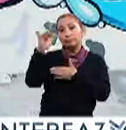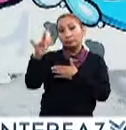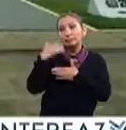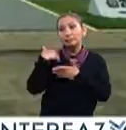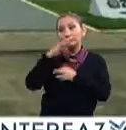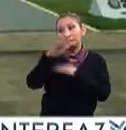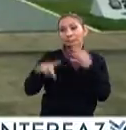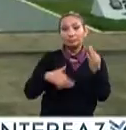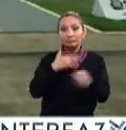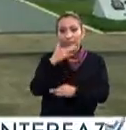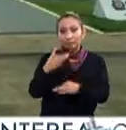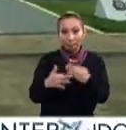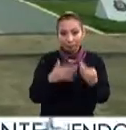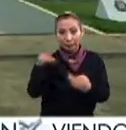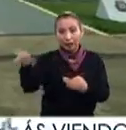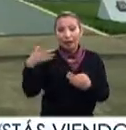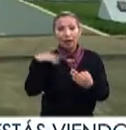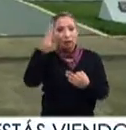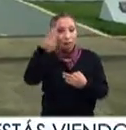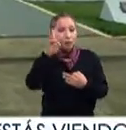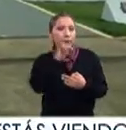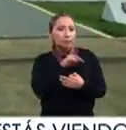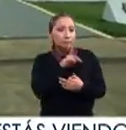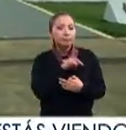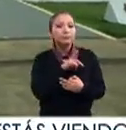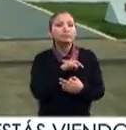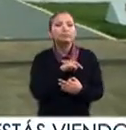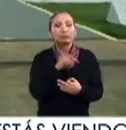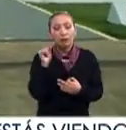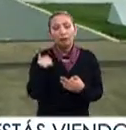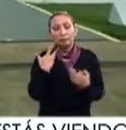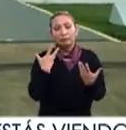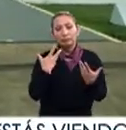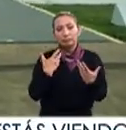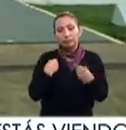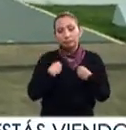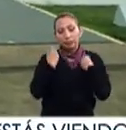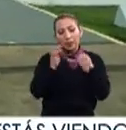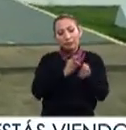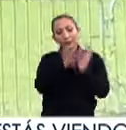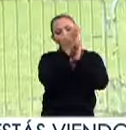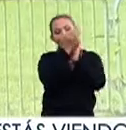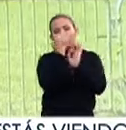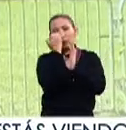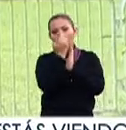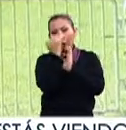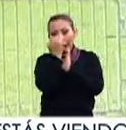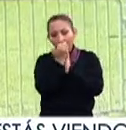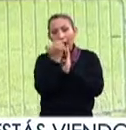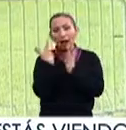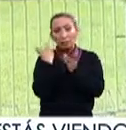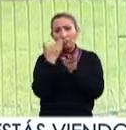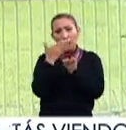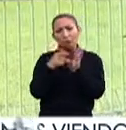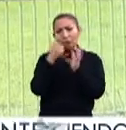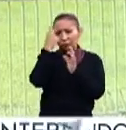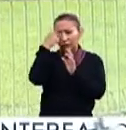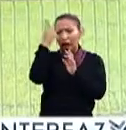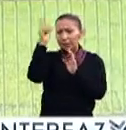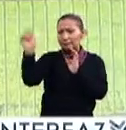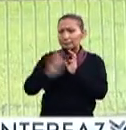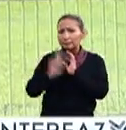a todo, a la señora y todo, bueno, vivimos justo enfrente de la escuela y pues muy accesible